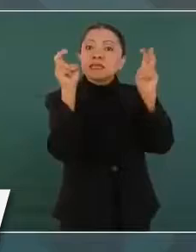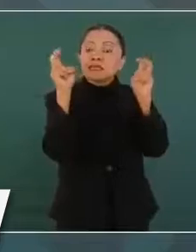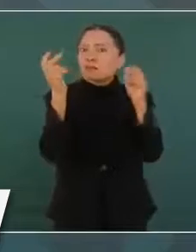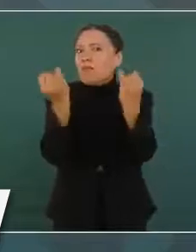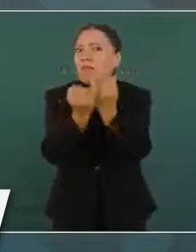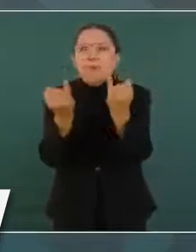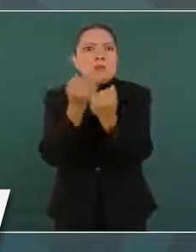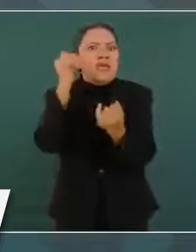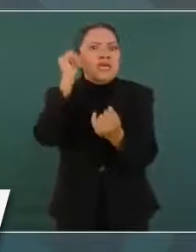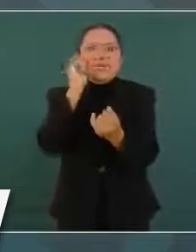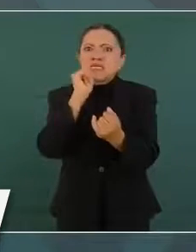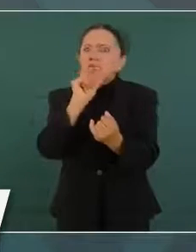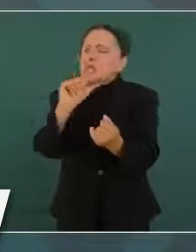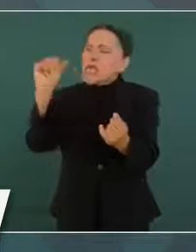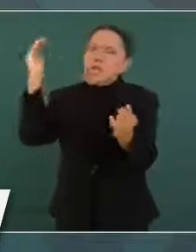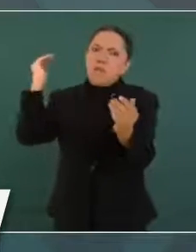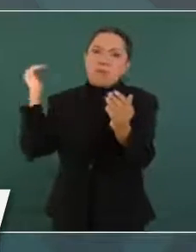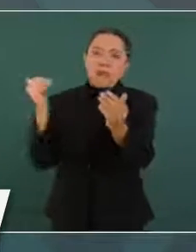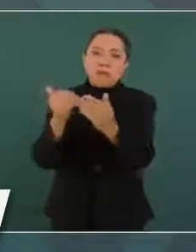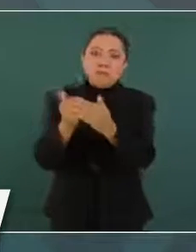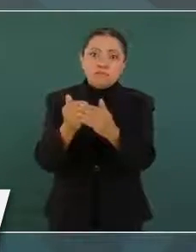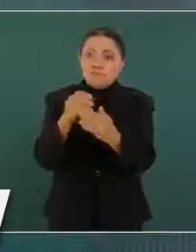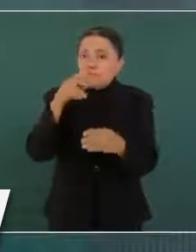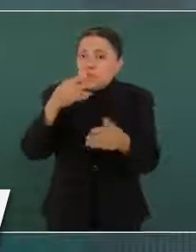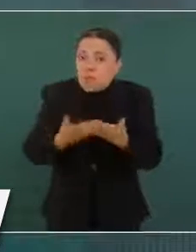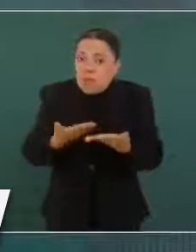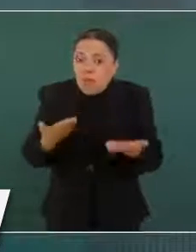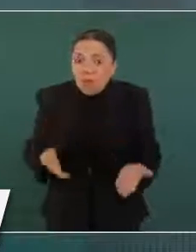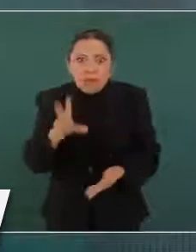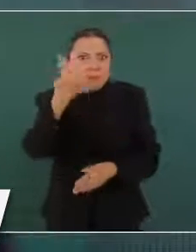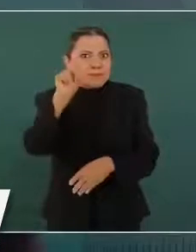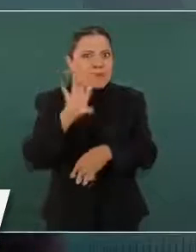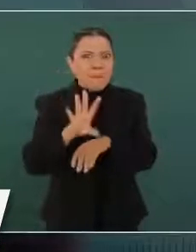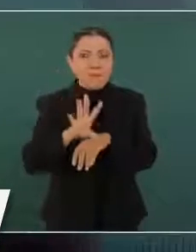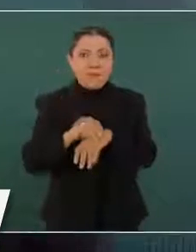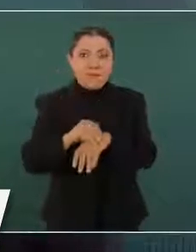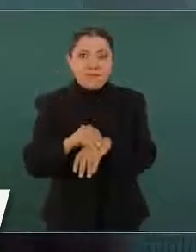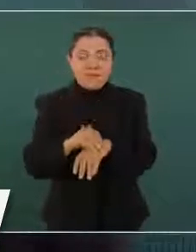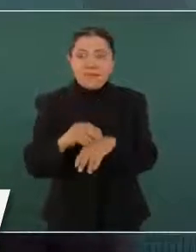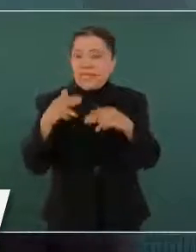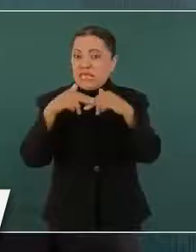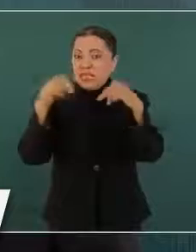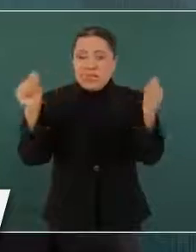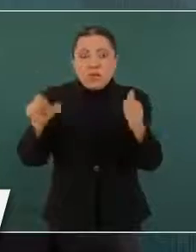No vamos a permitir que ningún gobierno extranjero